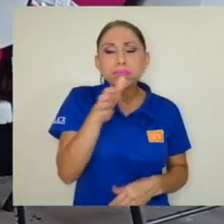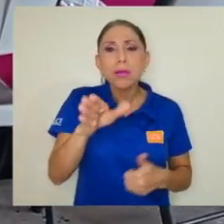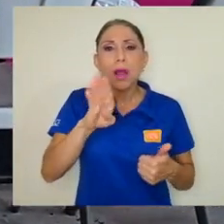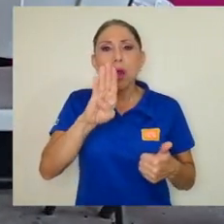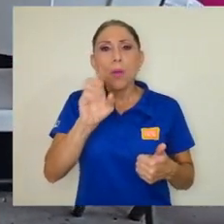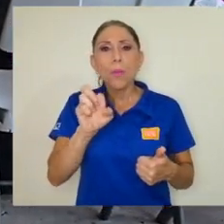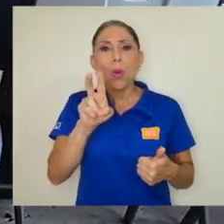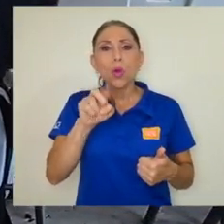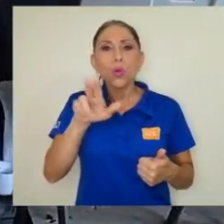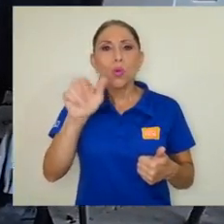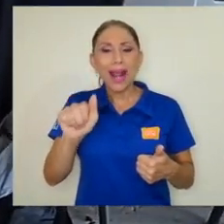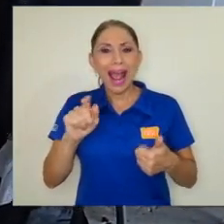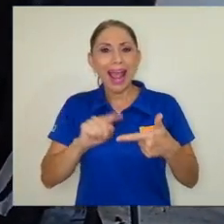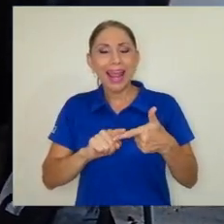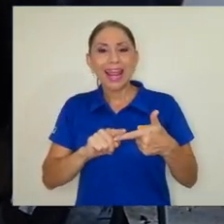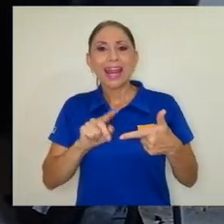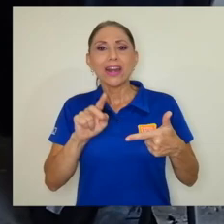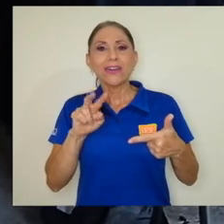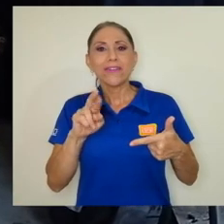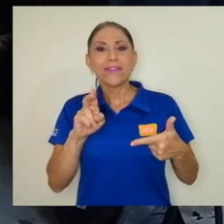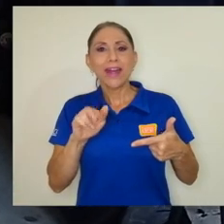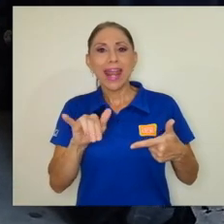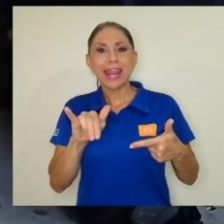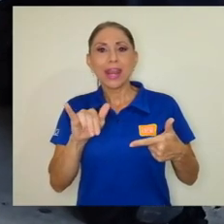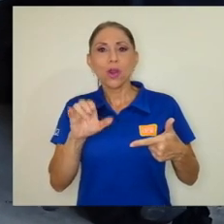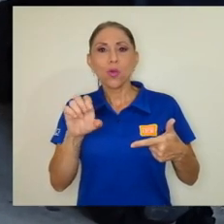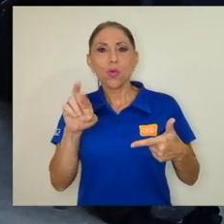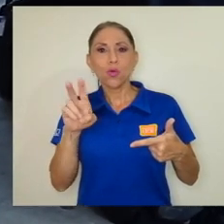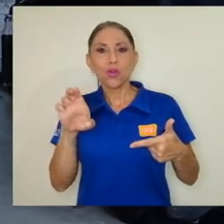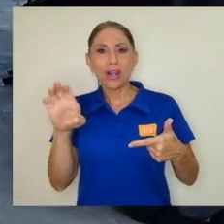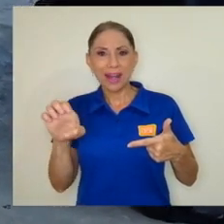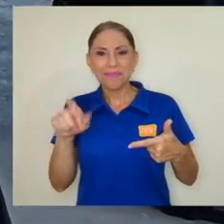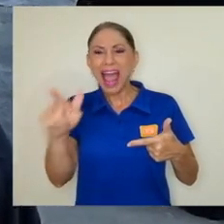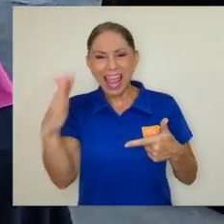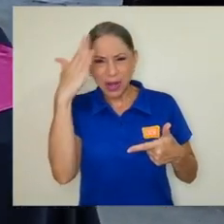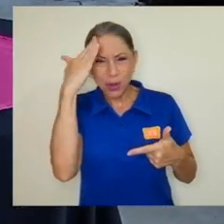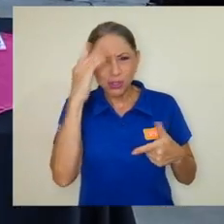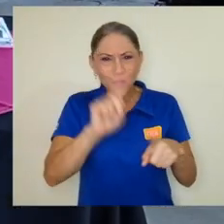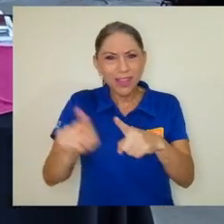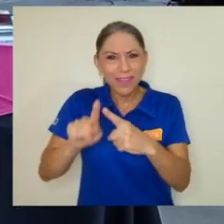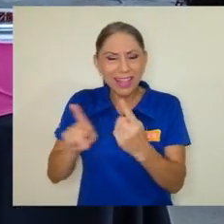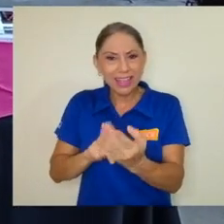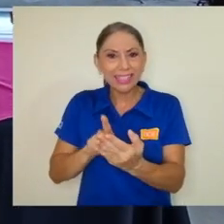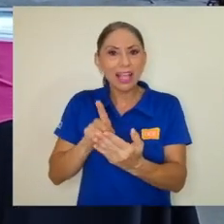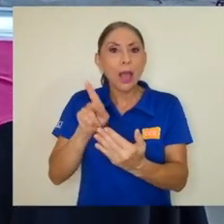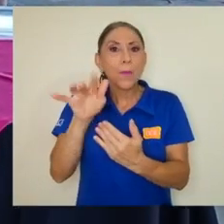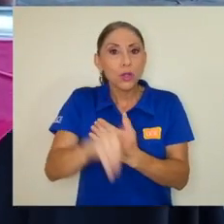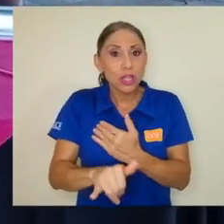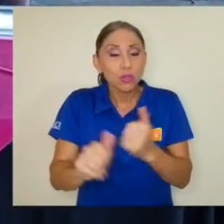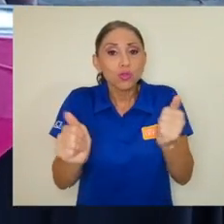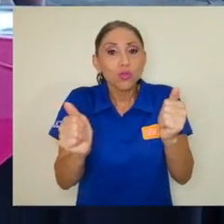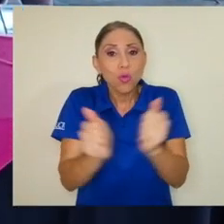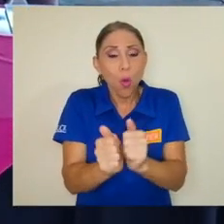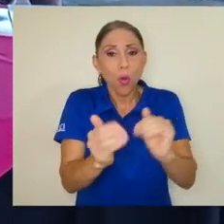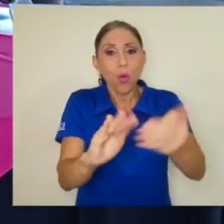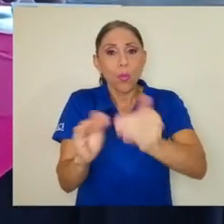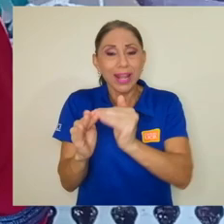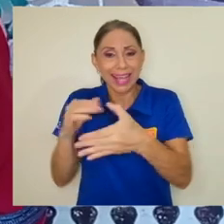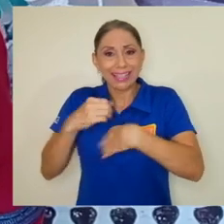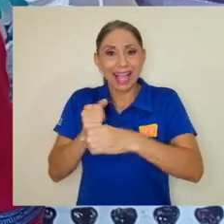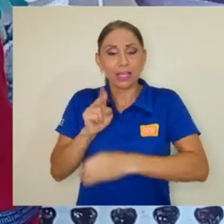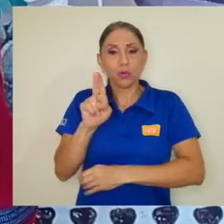territorios Boruca y Rey Curré, donde conoció varios de los proyectos que esta casa de estudios ha desarrollado en conjunto con las comunidades.